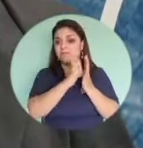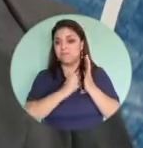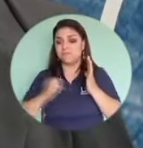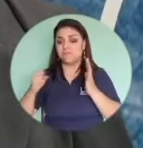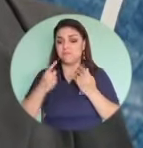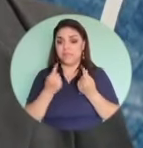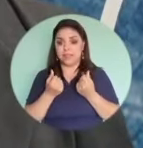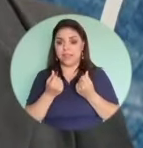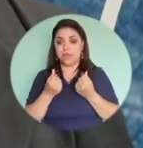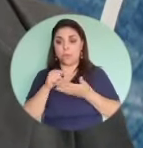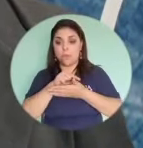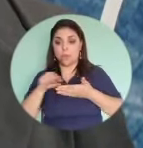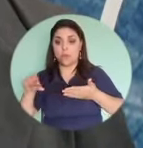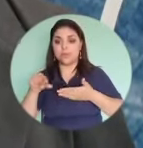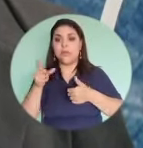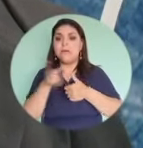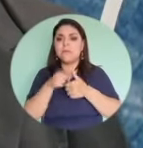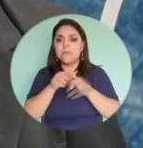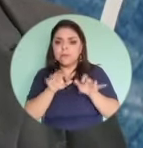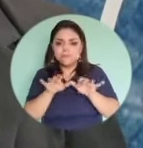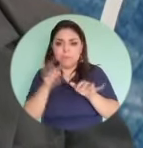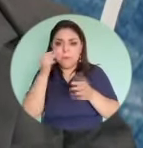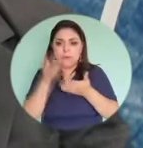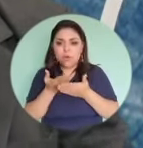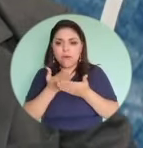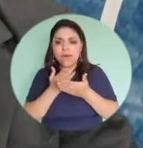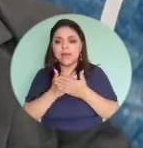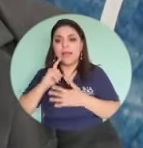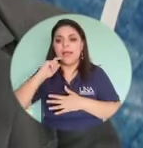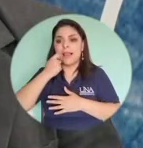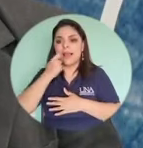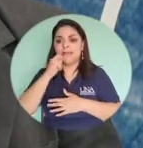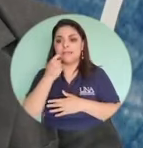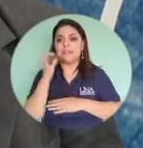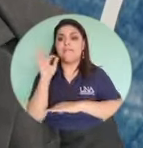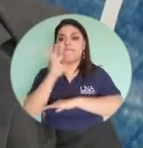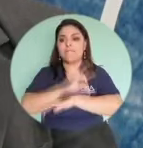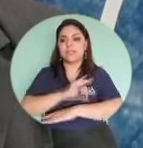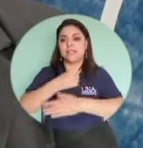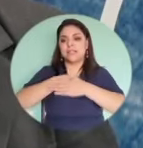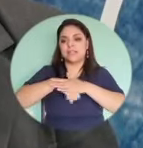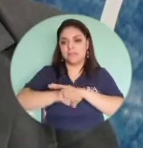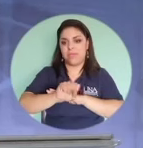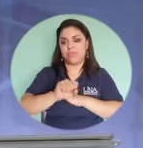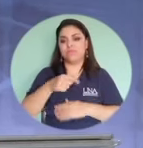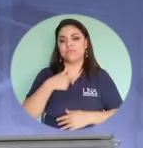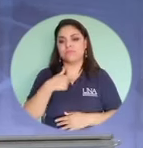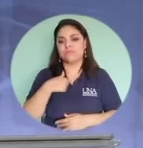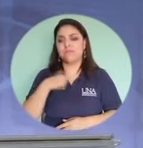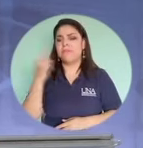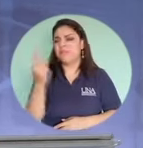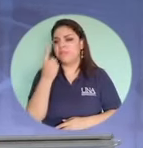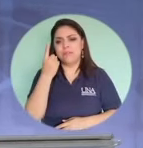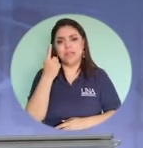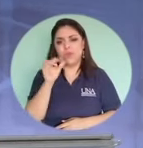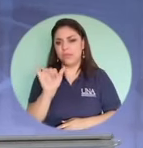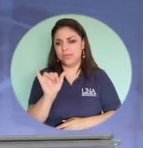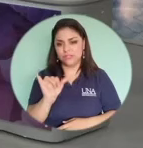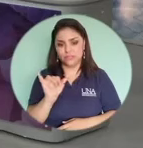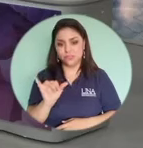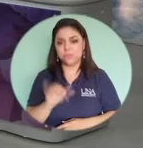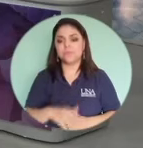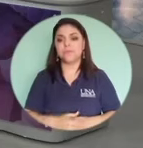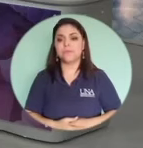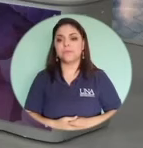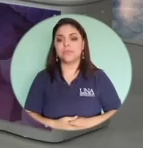sacarme dinero de la cuenta lo primero que van a empezar es aprobar con claves con mi fecha de nacimiento es lo primero que